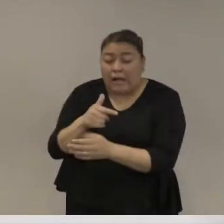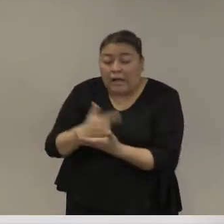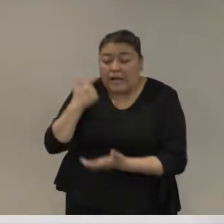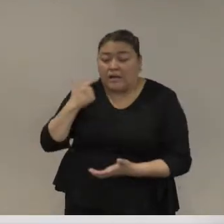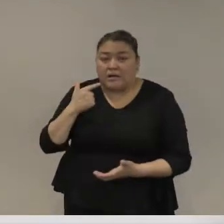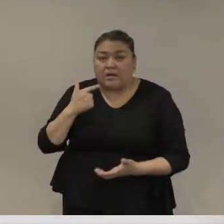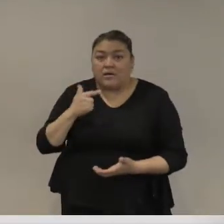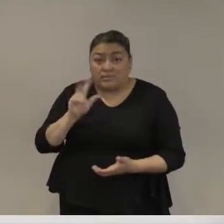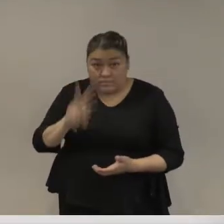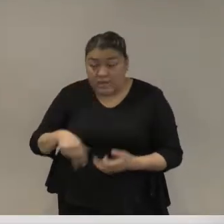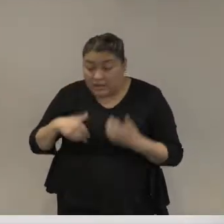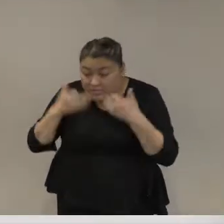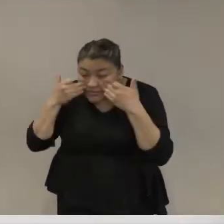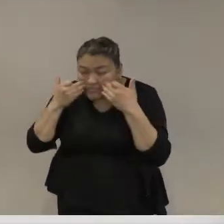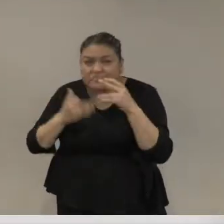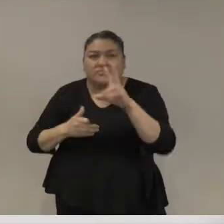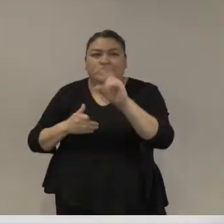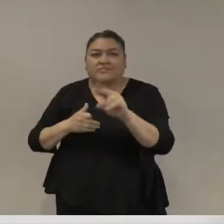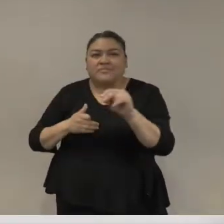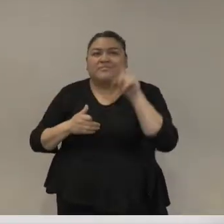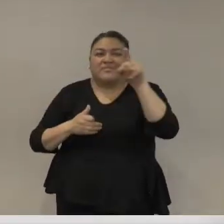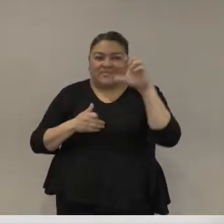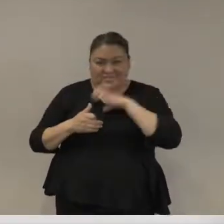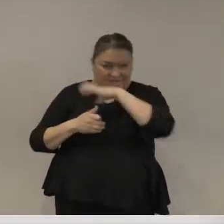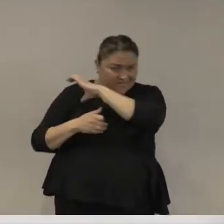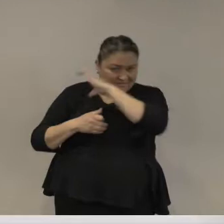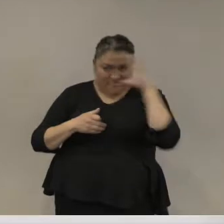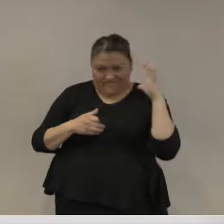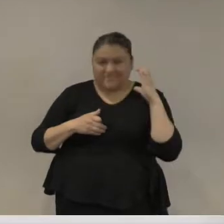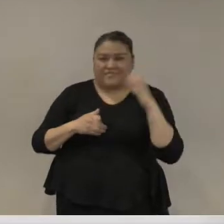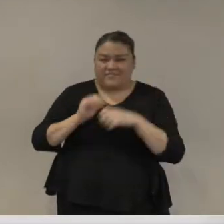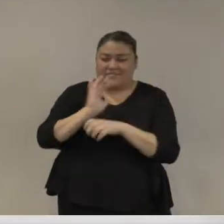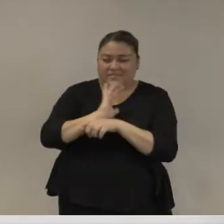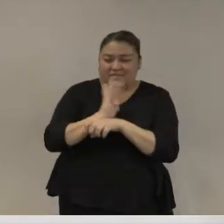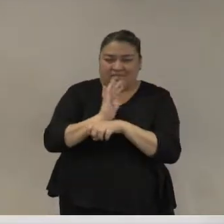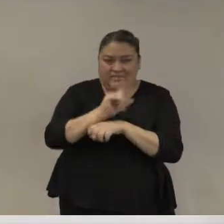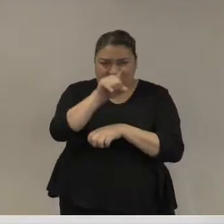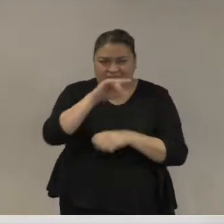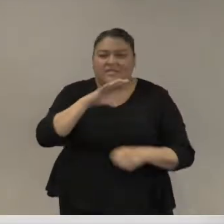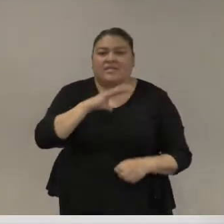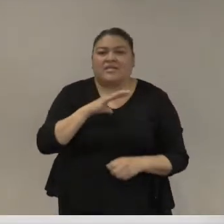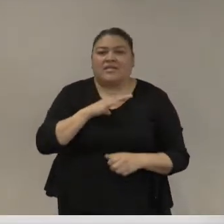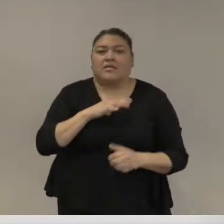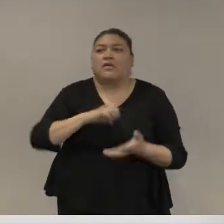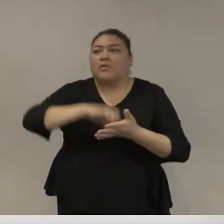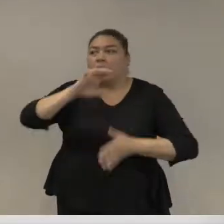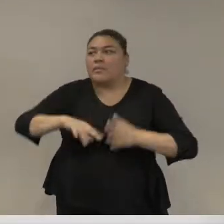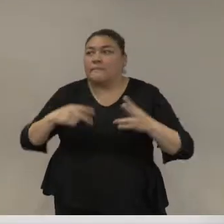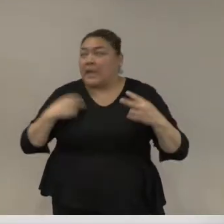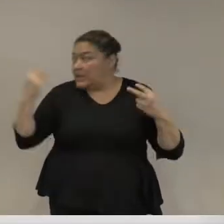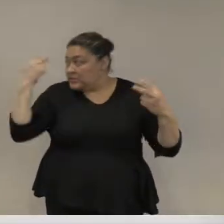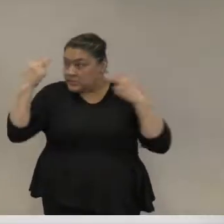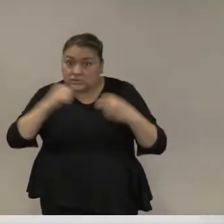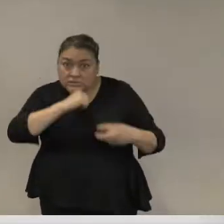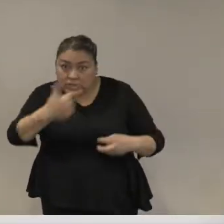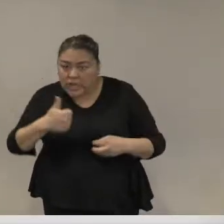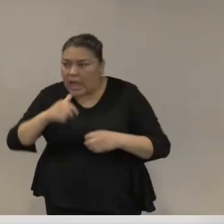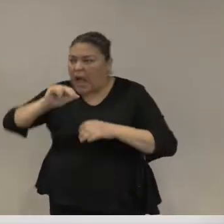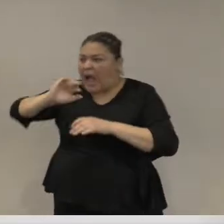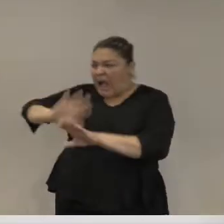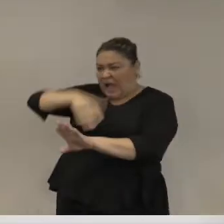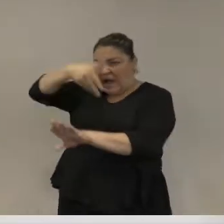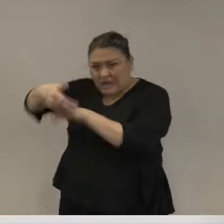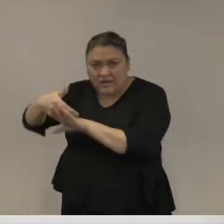flagrancia si le gusta lo en oro ahí está pasan cuando esas cosas esos crímenes pasan cuando no hay agente de estado presente entonces